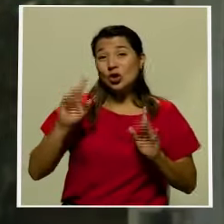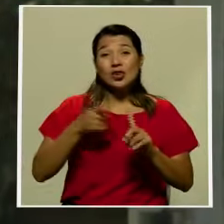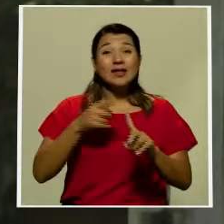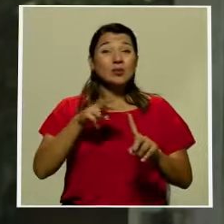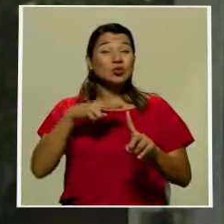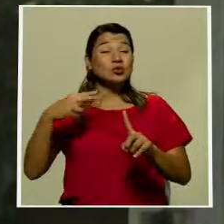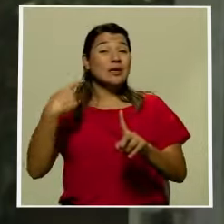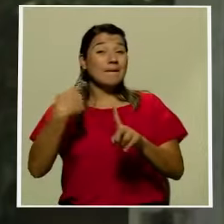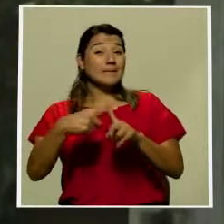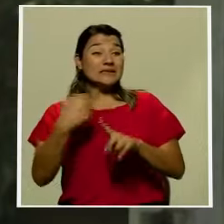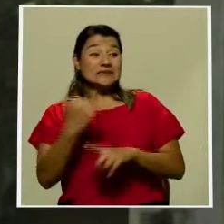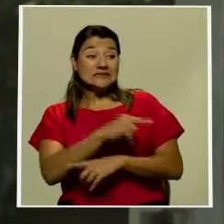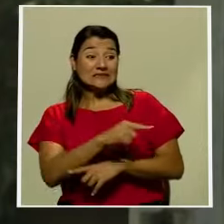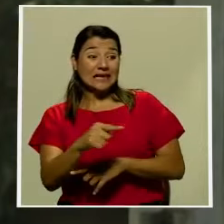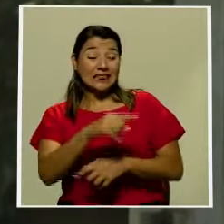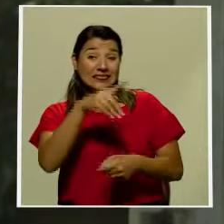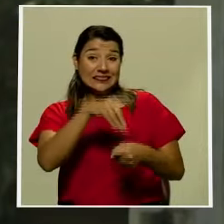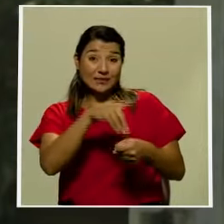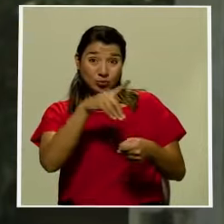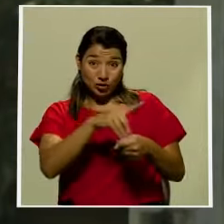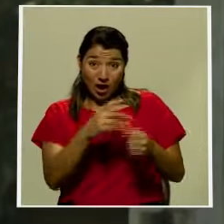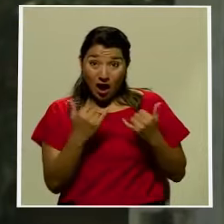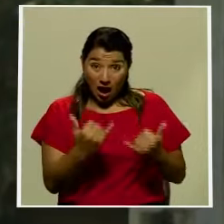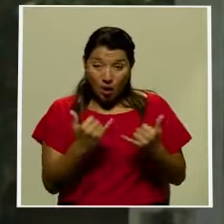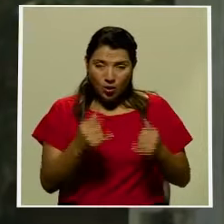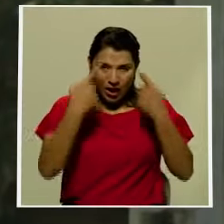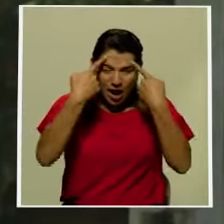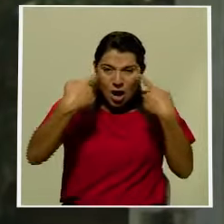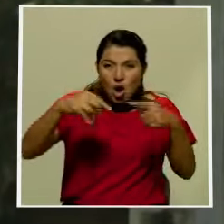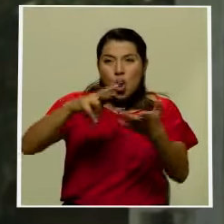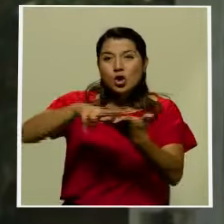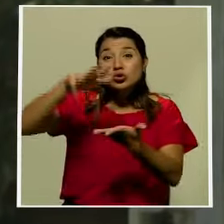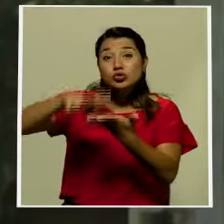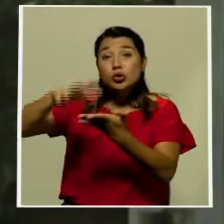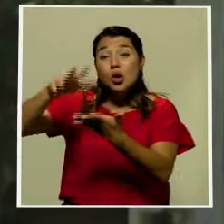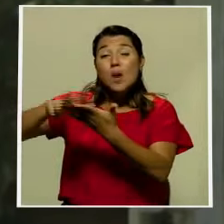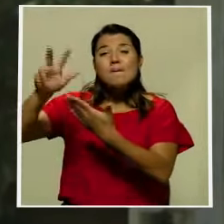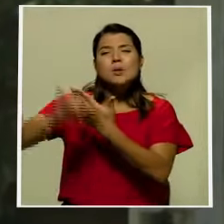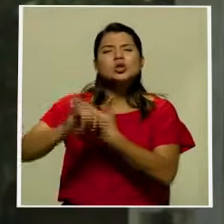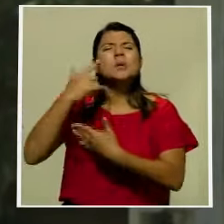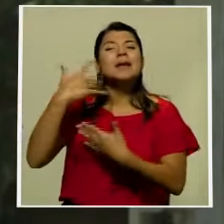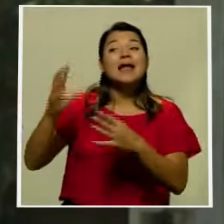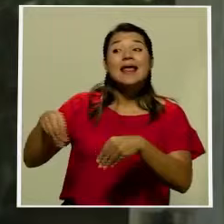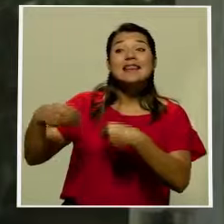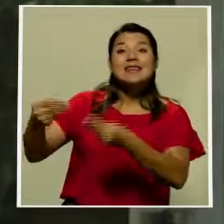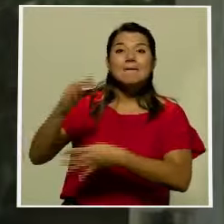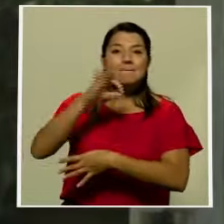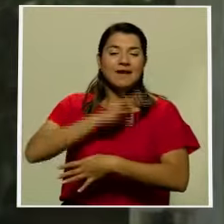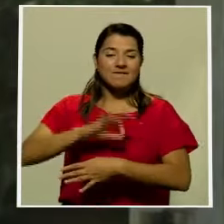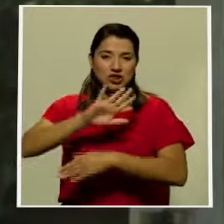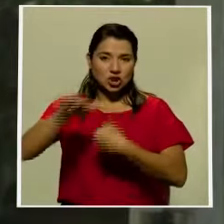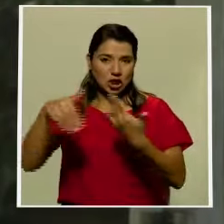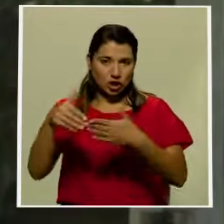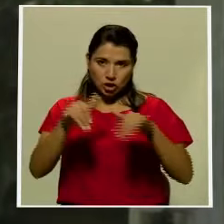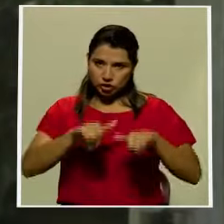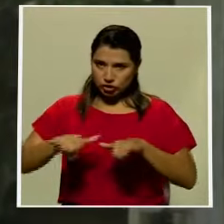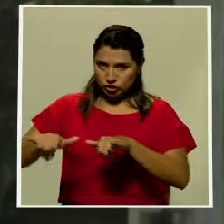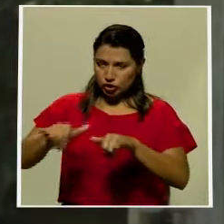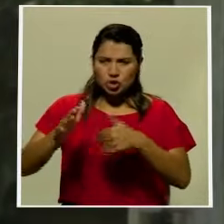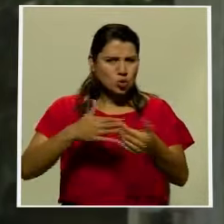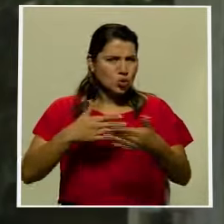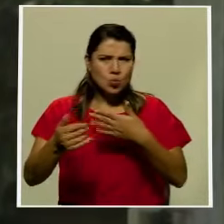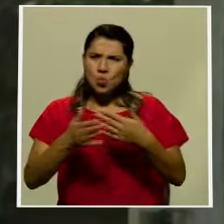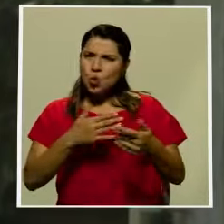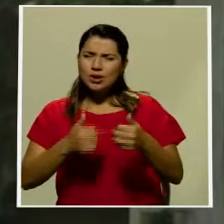diputadas y los diputados actuales que logren sacar adelante proyectos que nos beneficien a todos en general indistintamente del partido político que